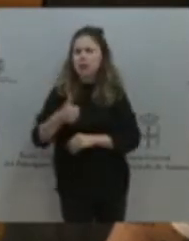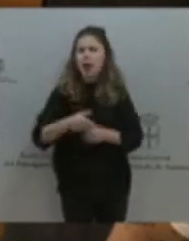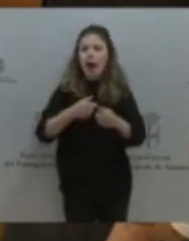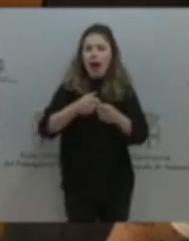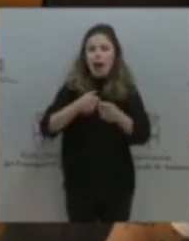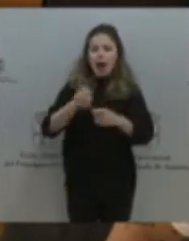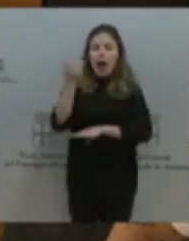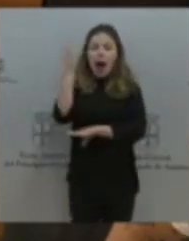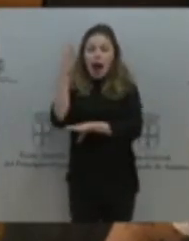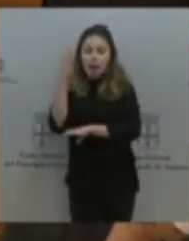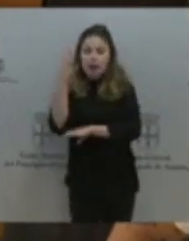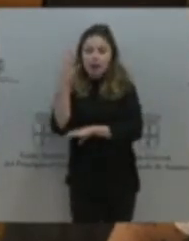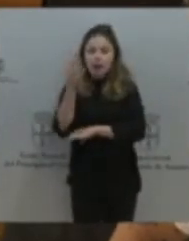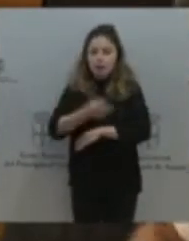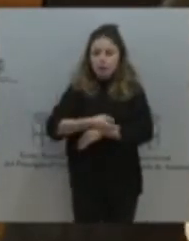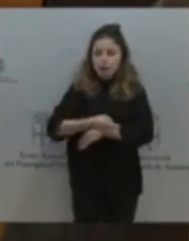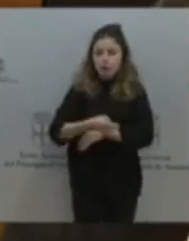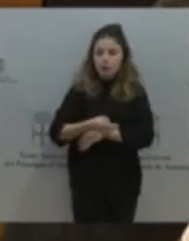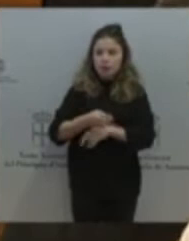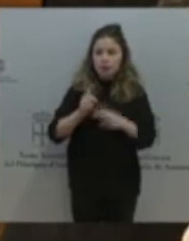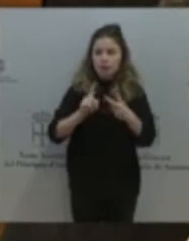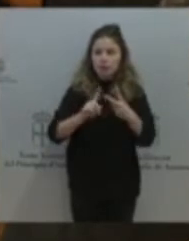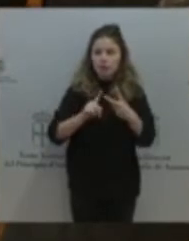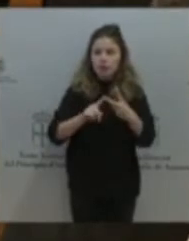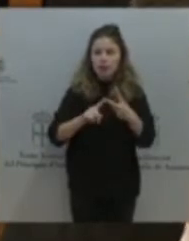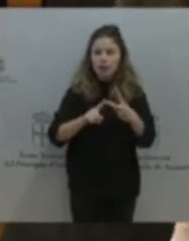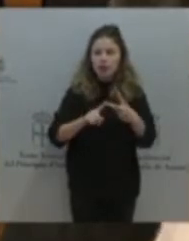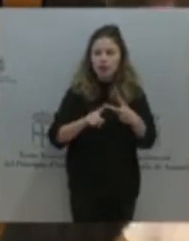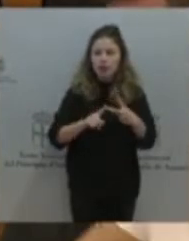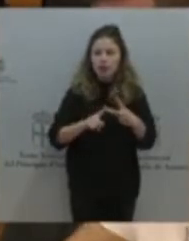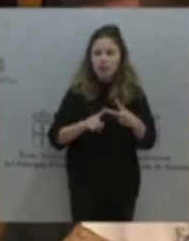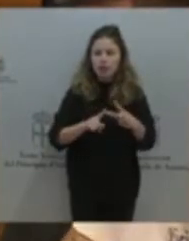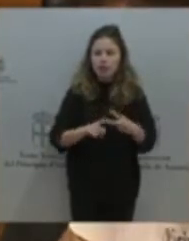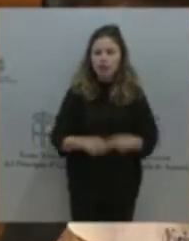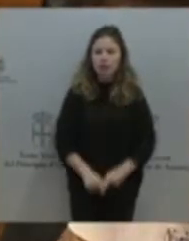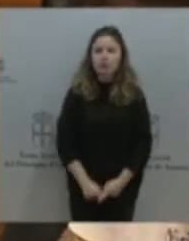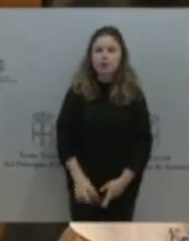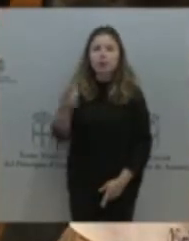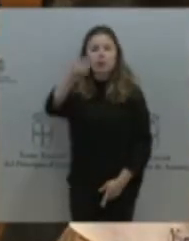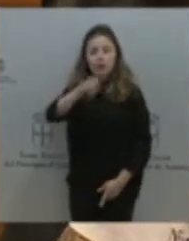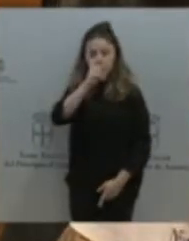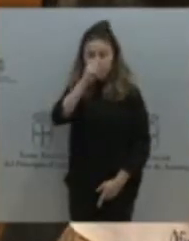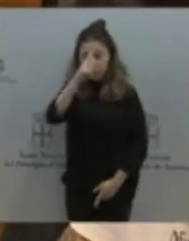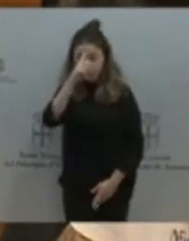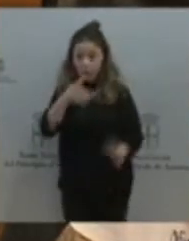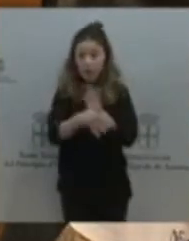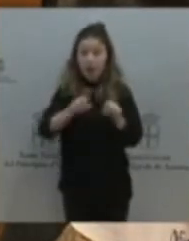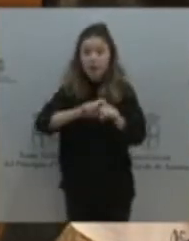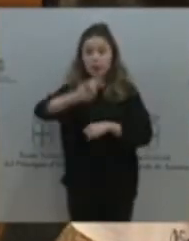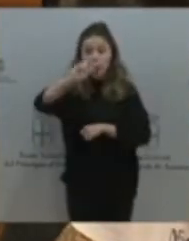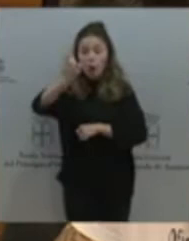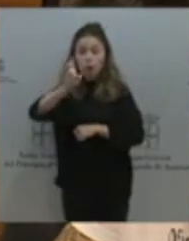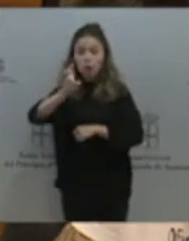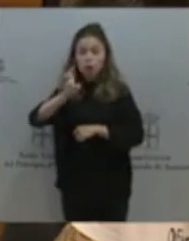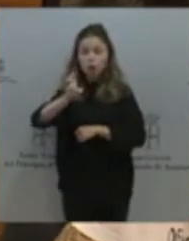Hay que recordar que dentro de esos grandes éxitos también tenemos minas de otro tipo, en el suroccidente, como es la mina de Pilo Tuerto,